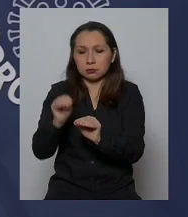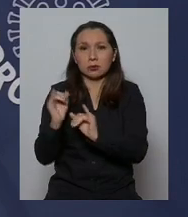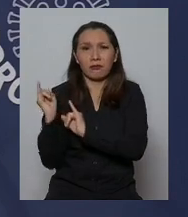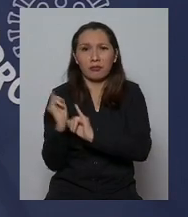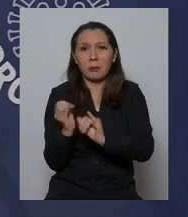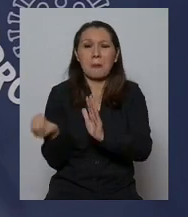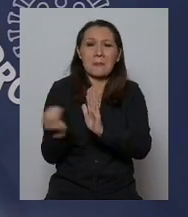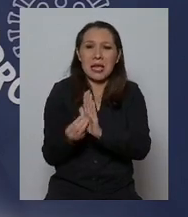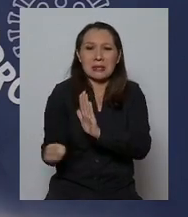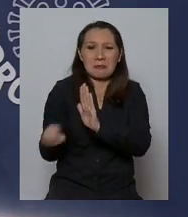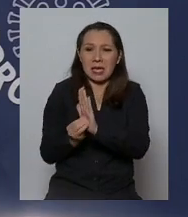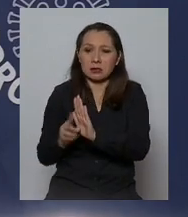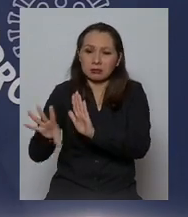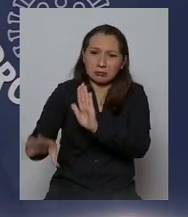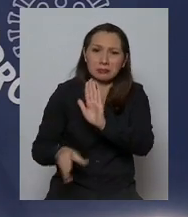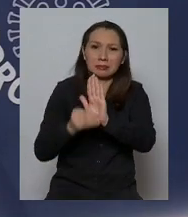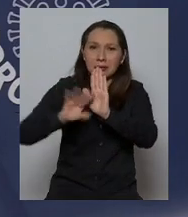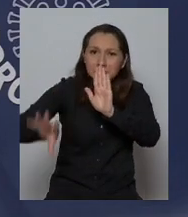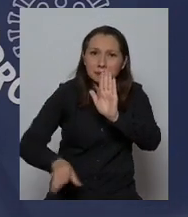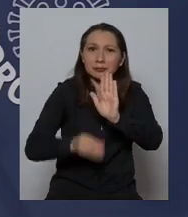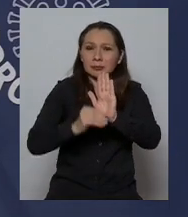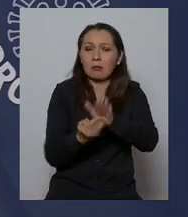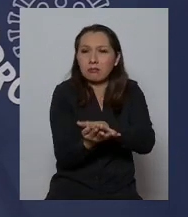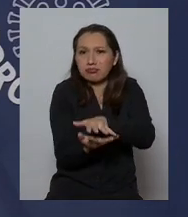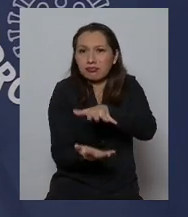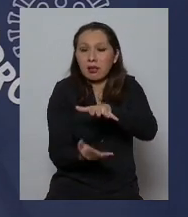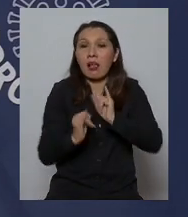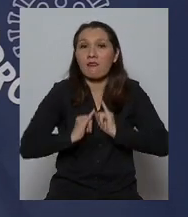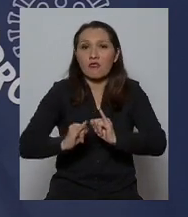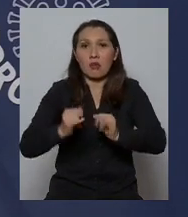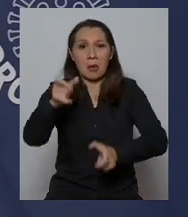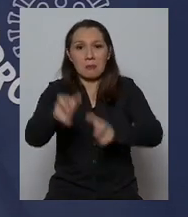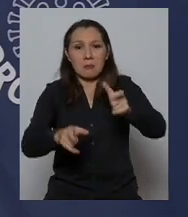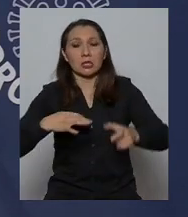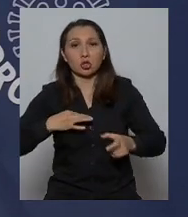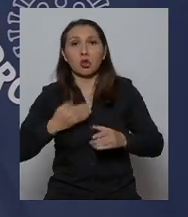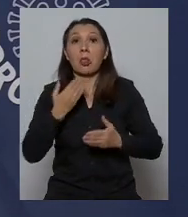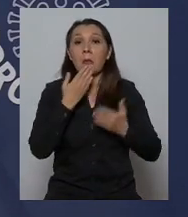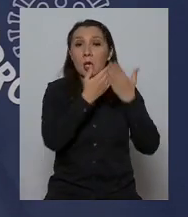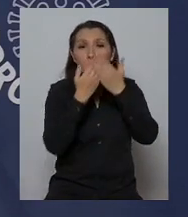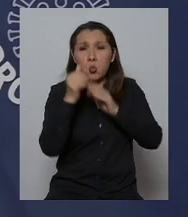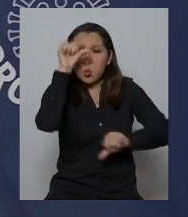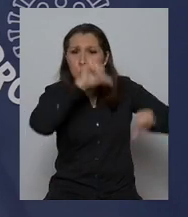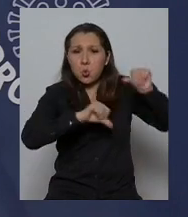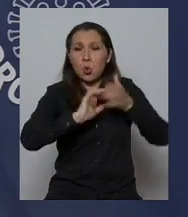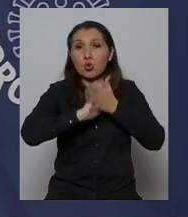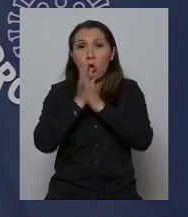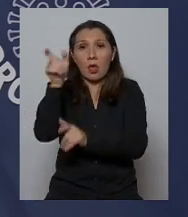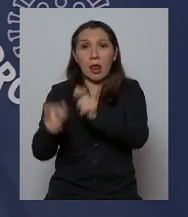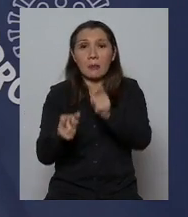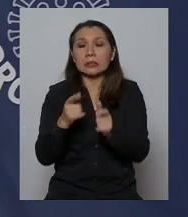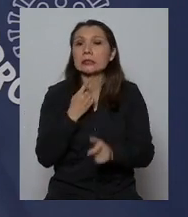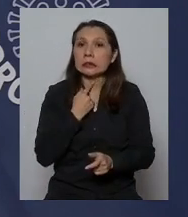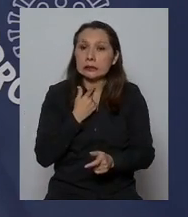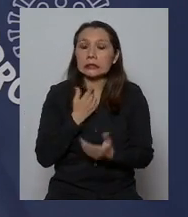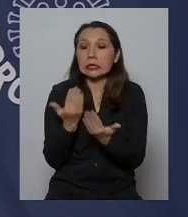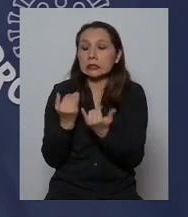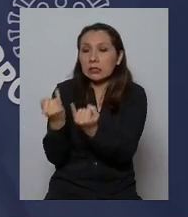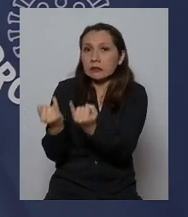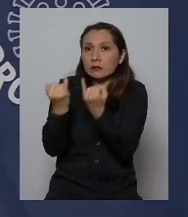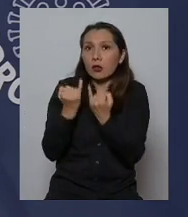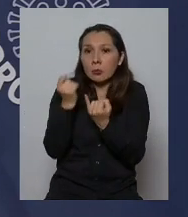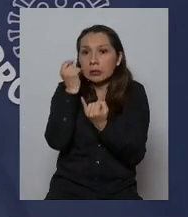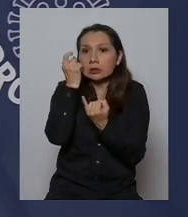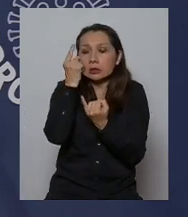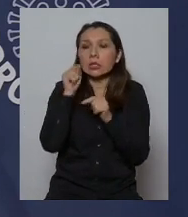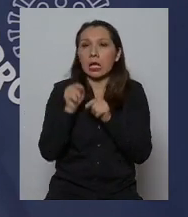teniendo cada vez más información para la ciudadanía para los científicos para que todas aquellas personas que necesitan